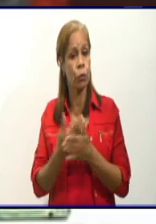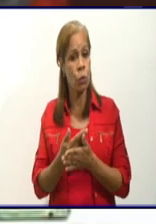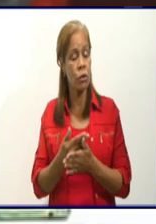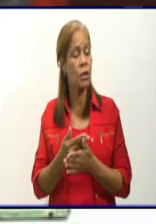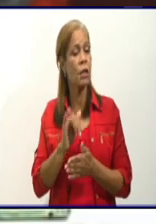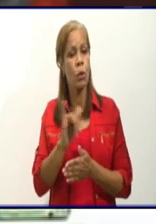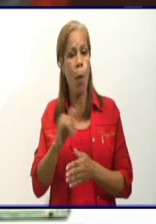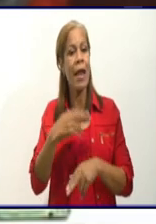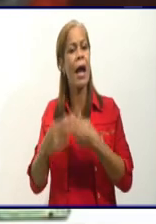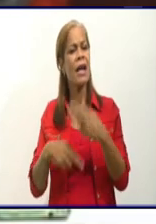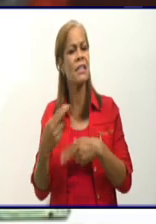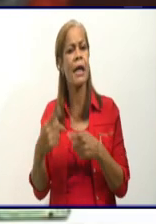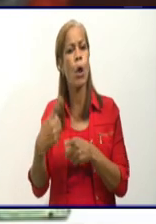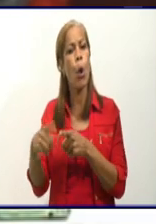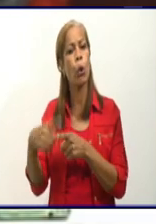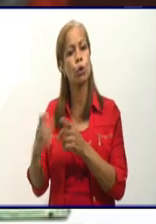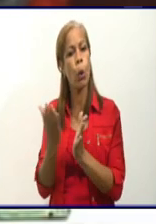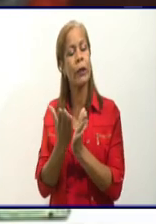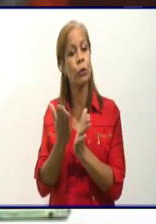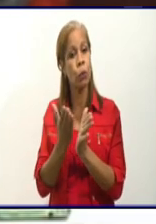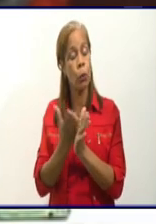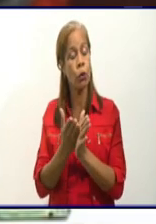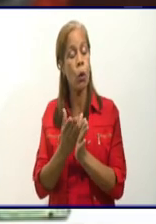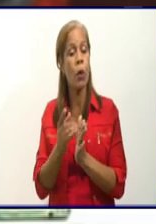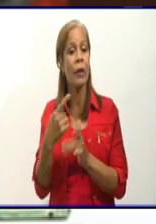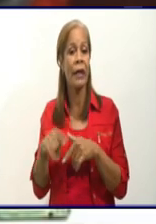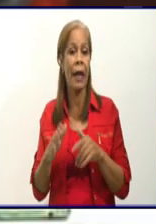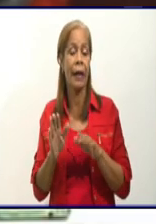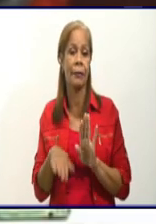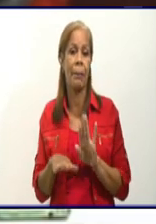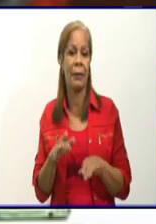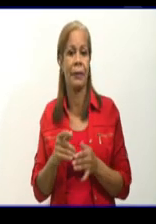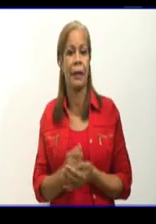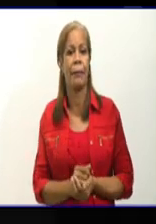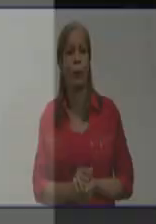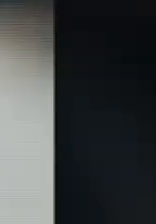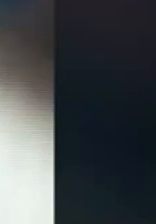estudios que dependían de provincias vecinas. Usted mantenga la sintonía.